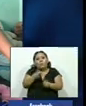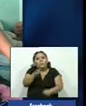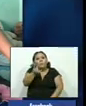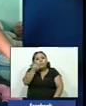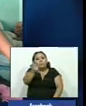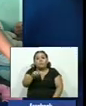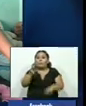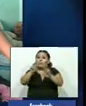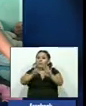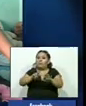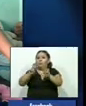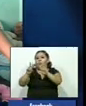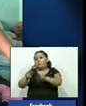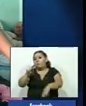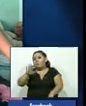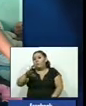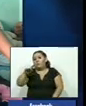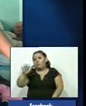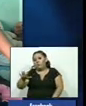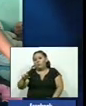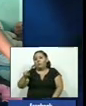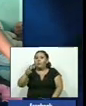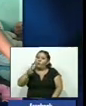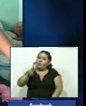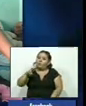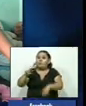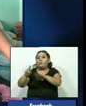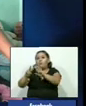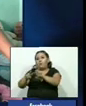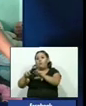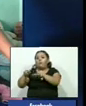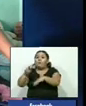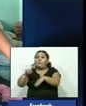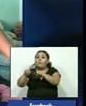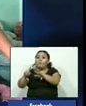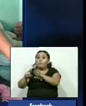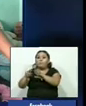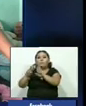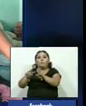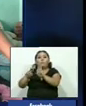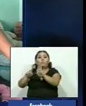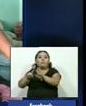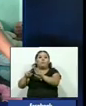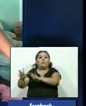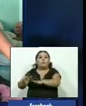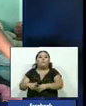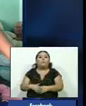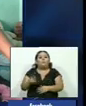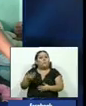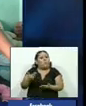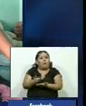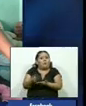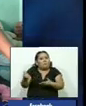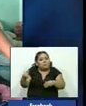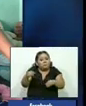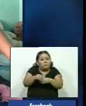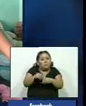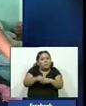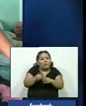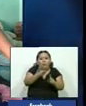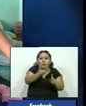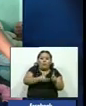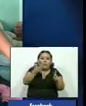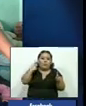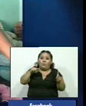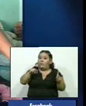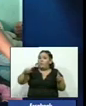teléfono 72-55-2763 cualquier ayuda será bienvenida por parte del joven